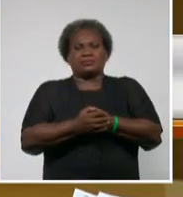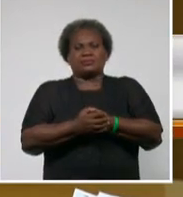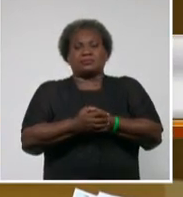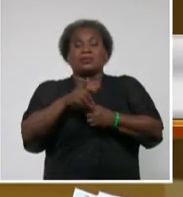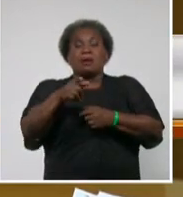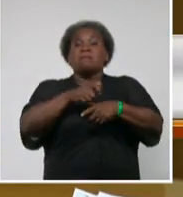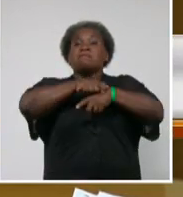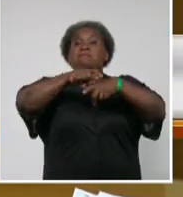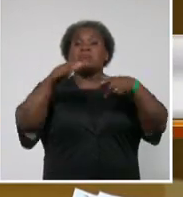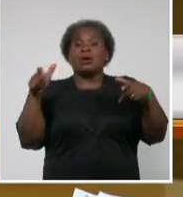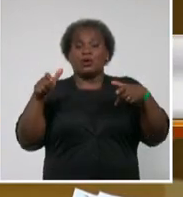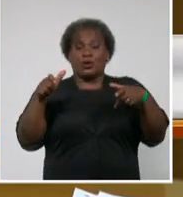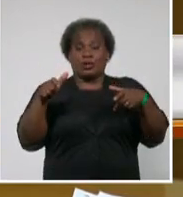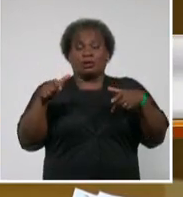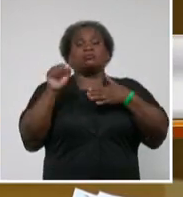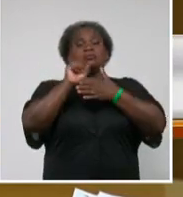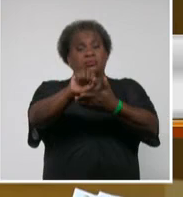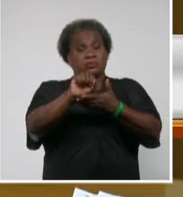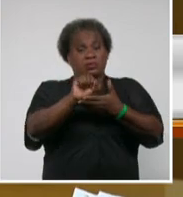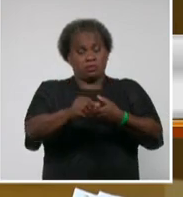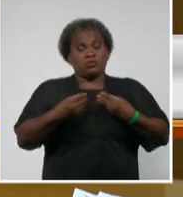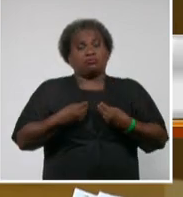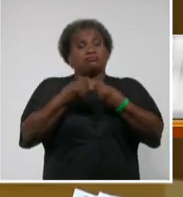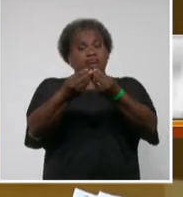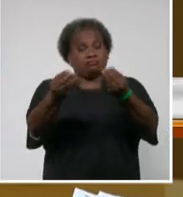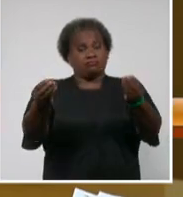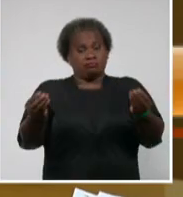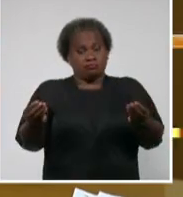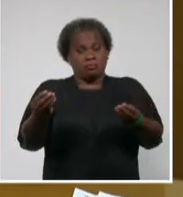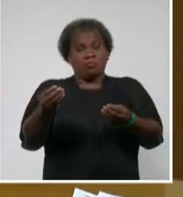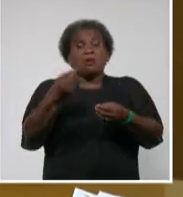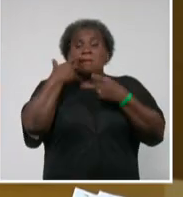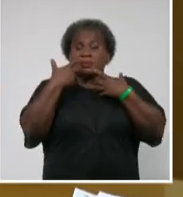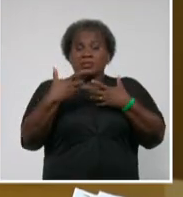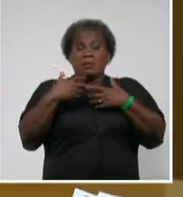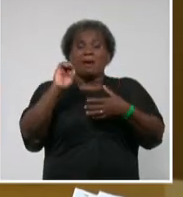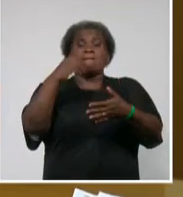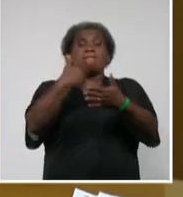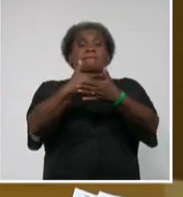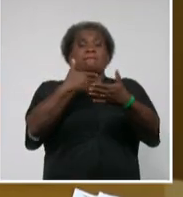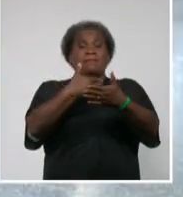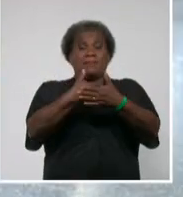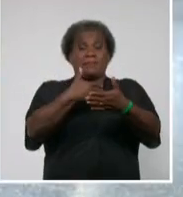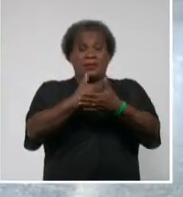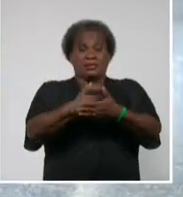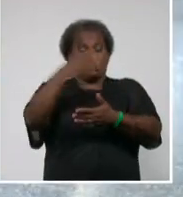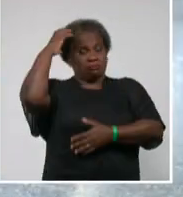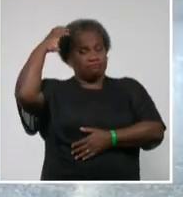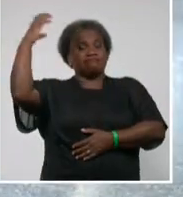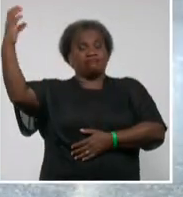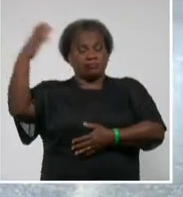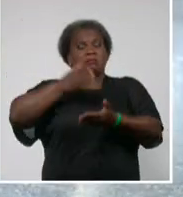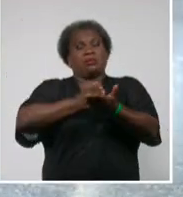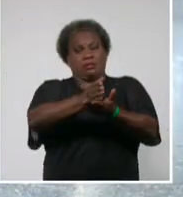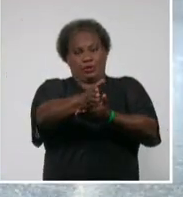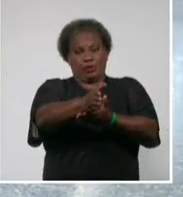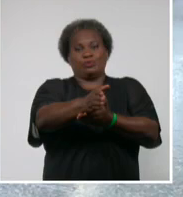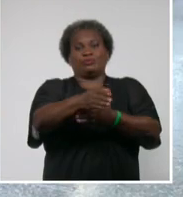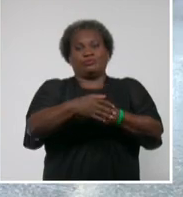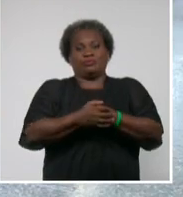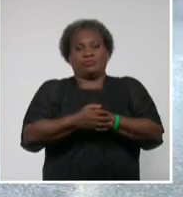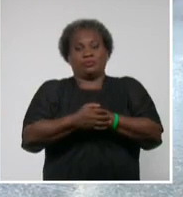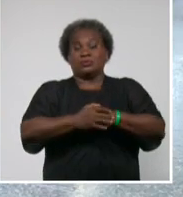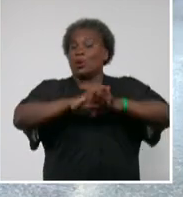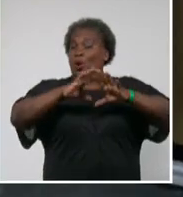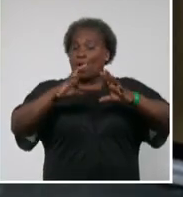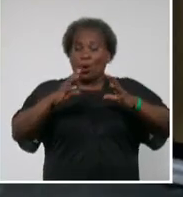en su mayoría. Los servicios, principalmente con las empresas estatales, se han mantenido se han mantenido todo lo